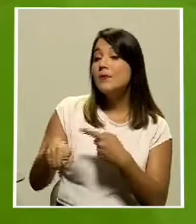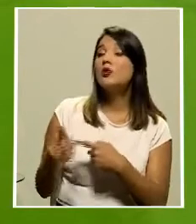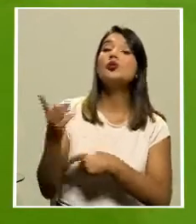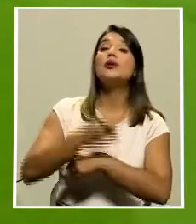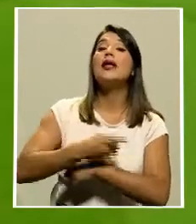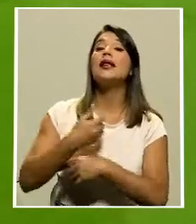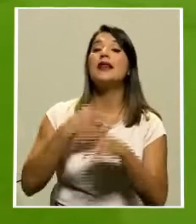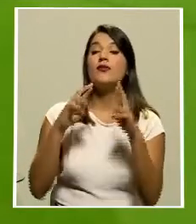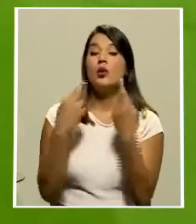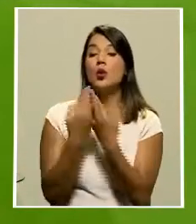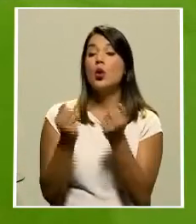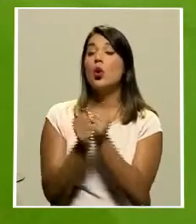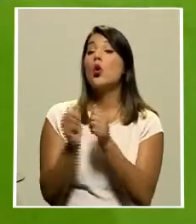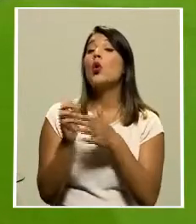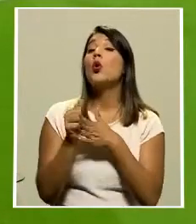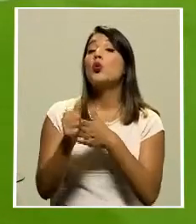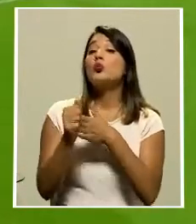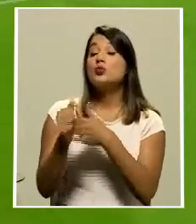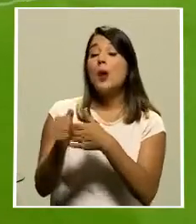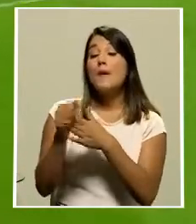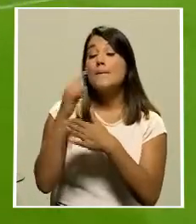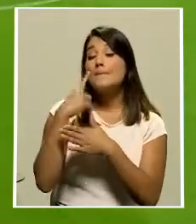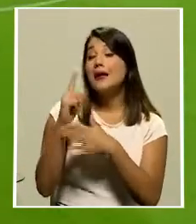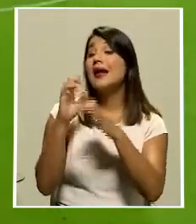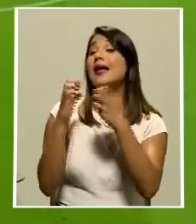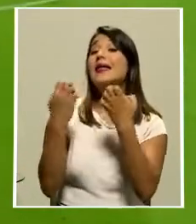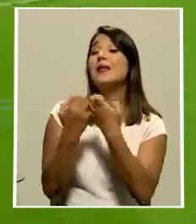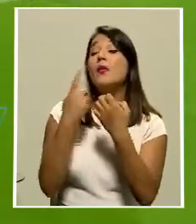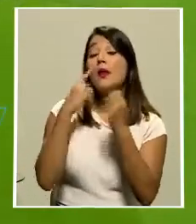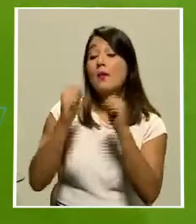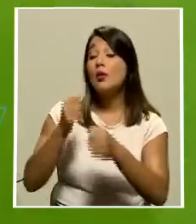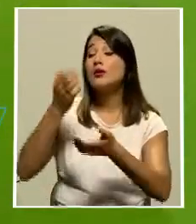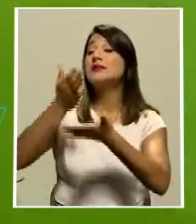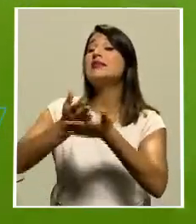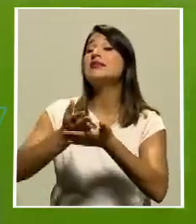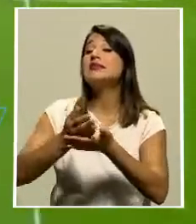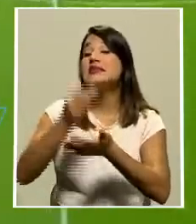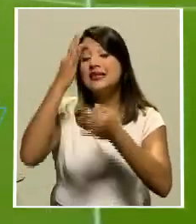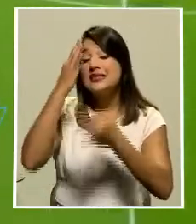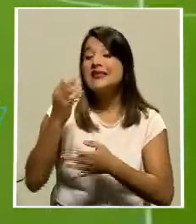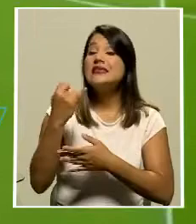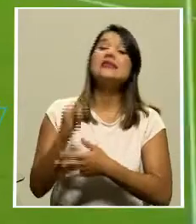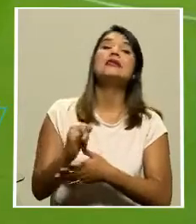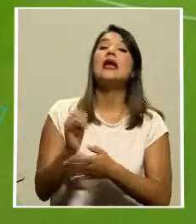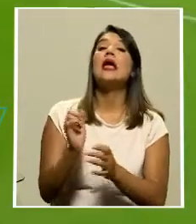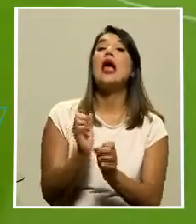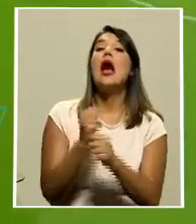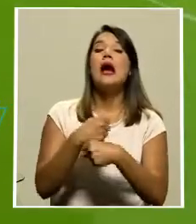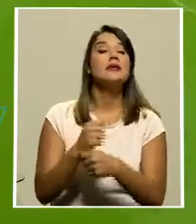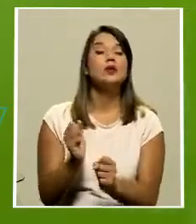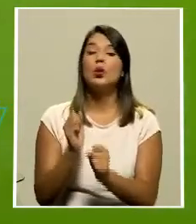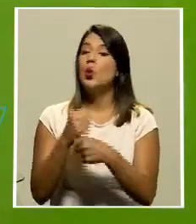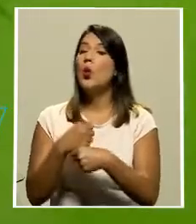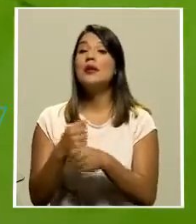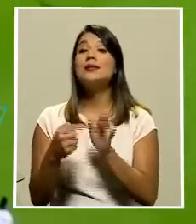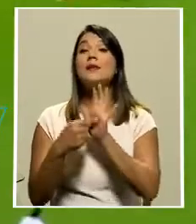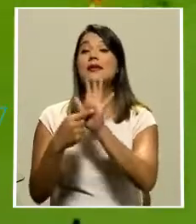dirigentes de clubes con el fin de poner fin a estas acciones y definir si presentan o no el protocolo para el regreso de aficionados.